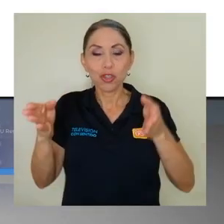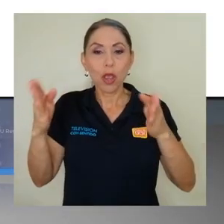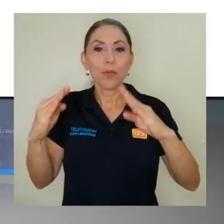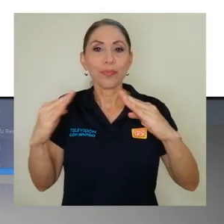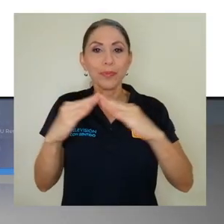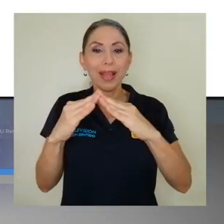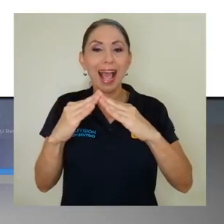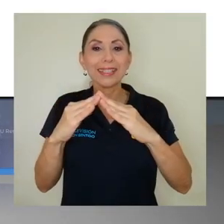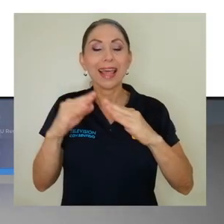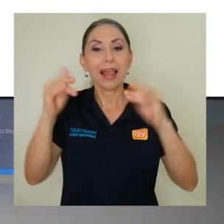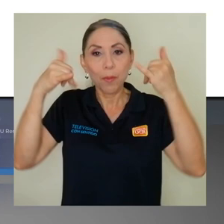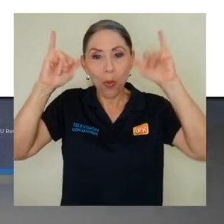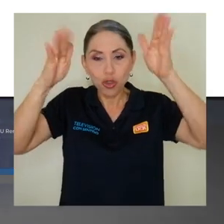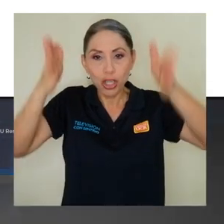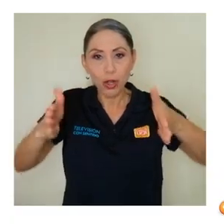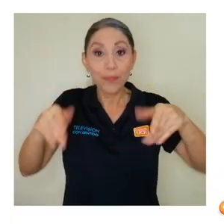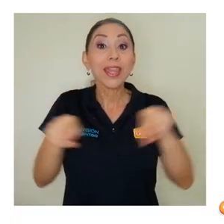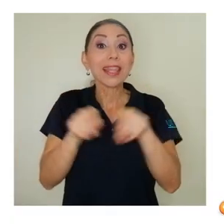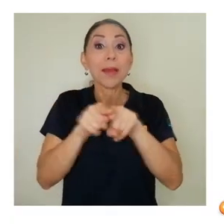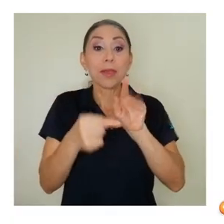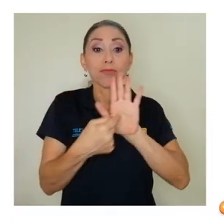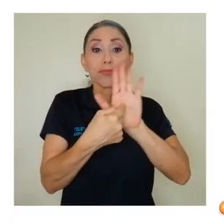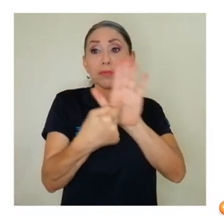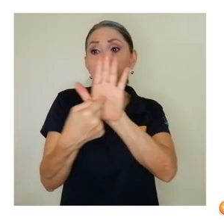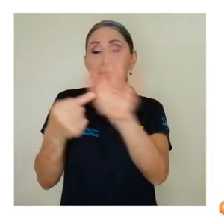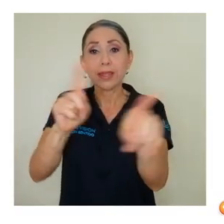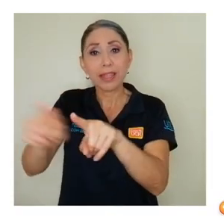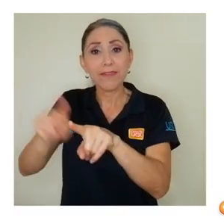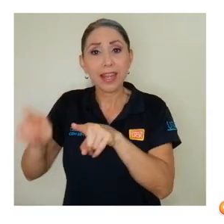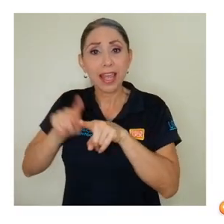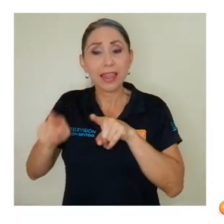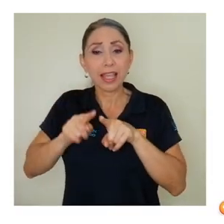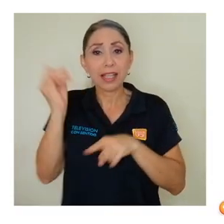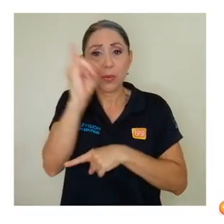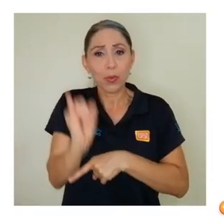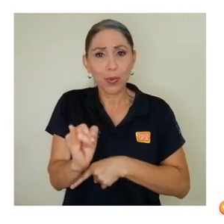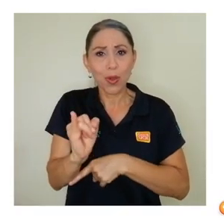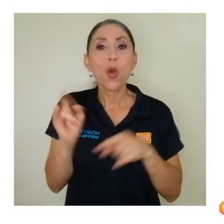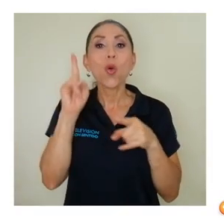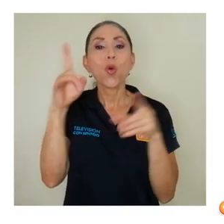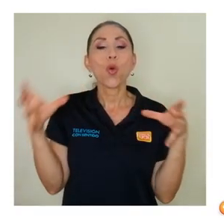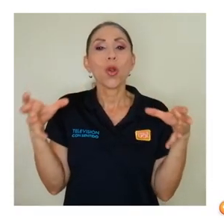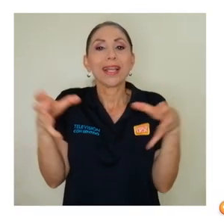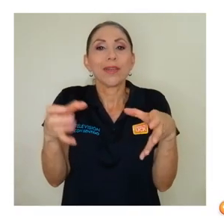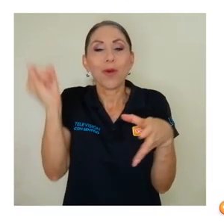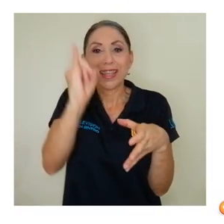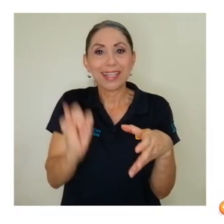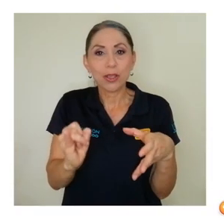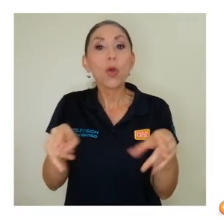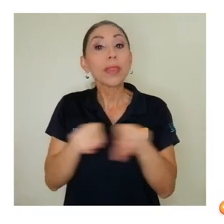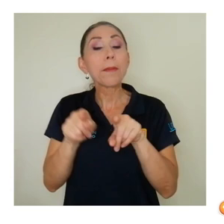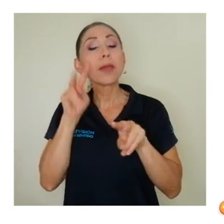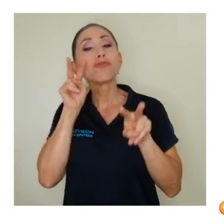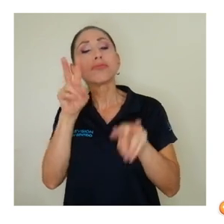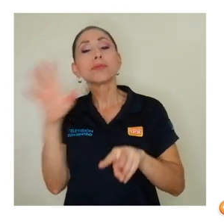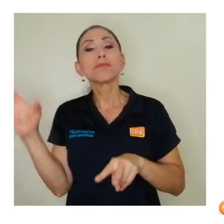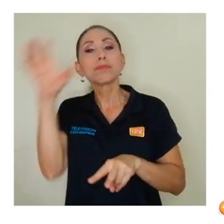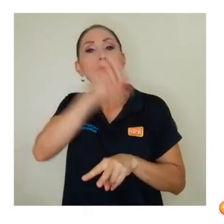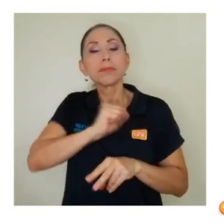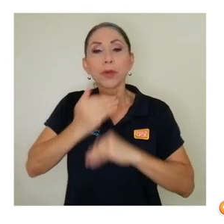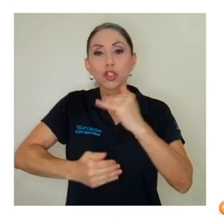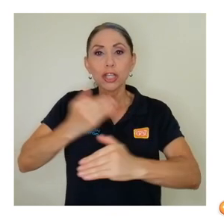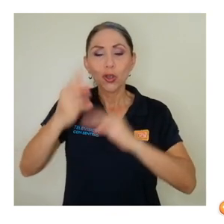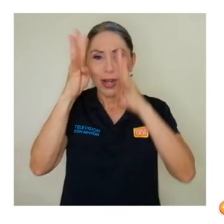y la realización de un video con obras sobre este tema creadas por un colectivo artístico donde también se denotará su proceso creativo.